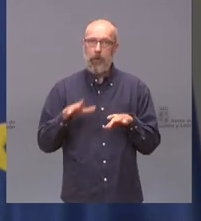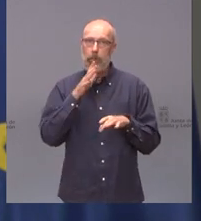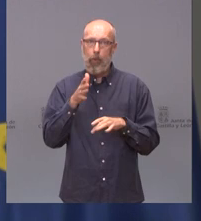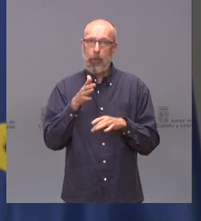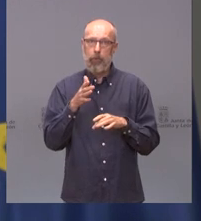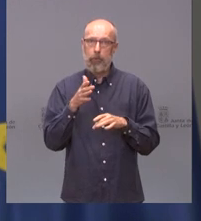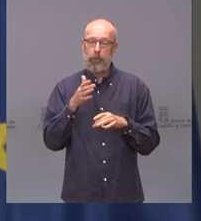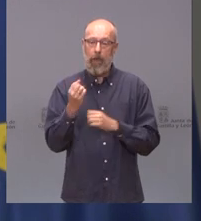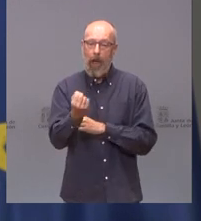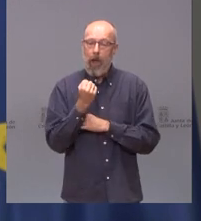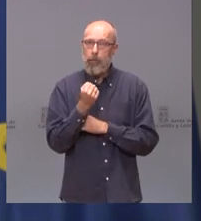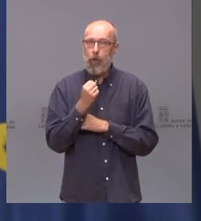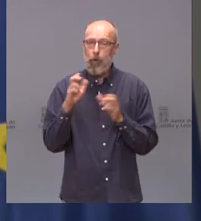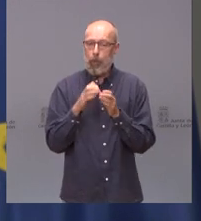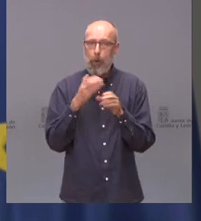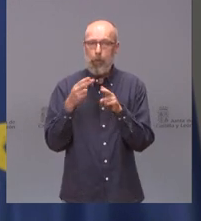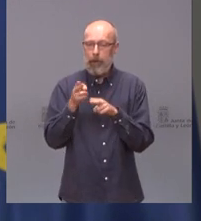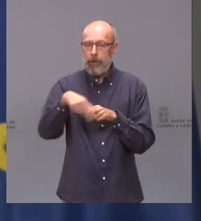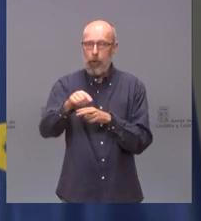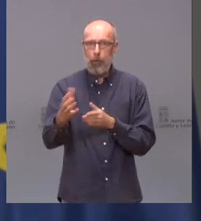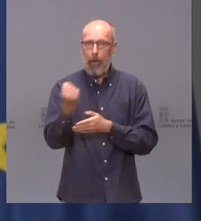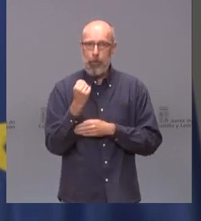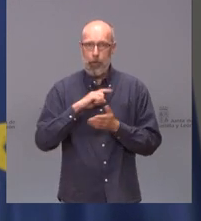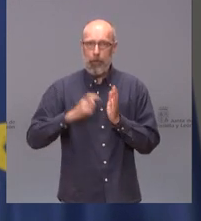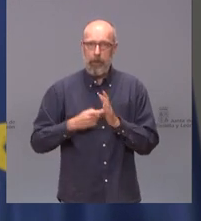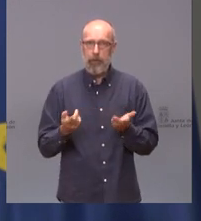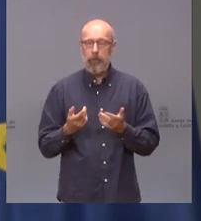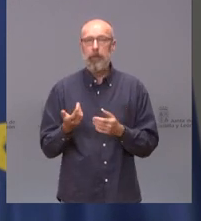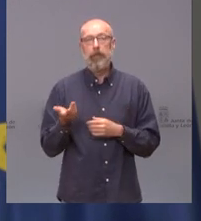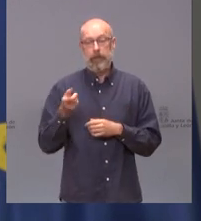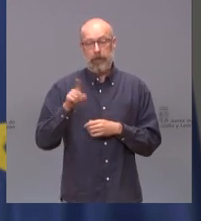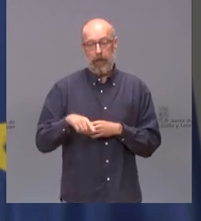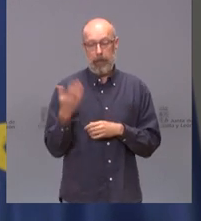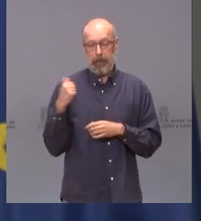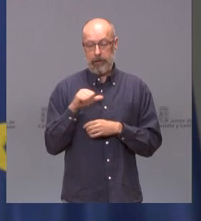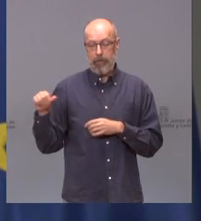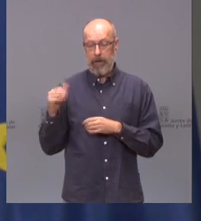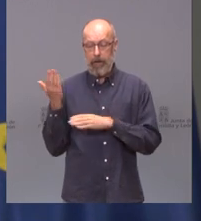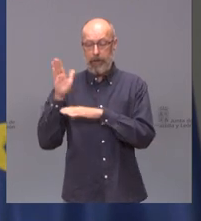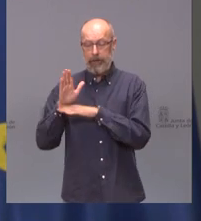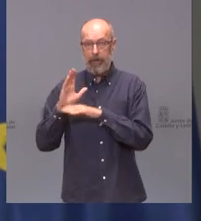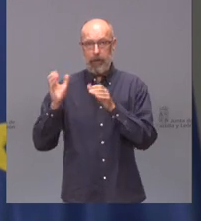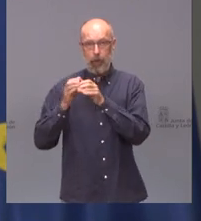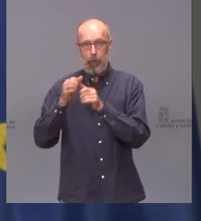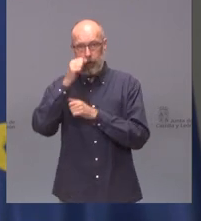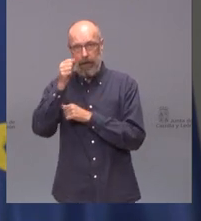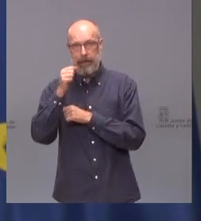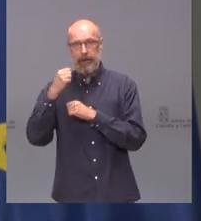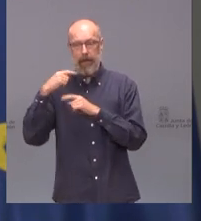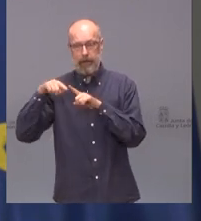de todos los partidos. Esta misma semana oíamos a representantes del Partido Socialista en Segovia